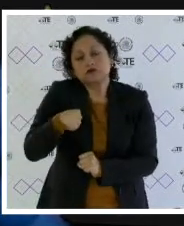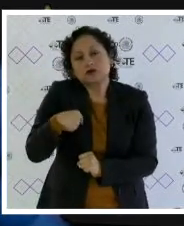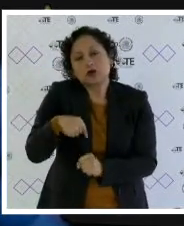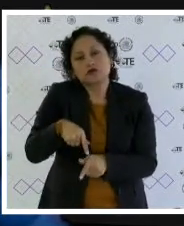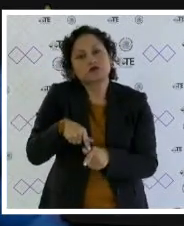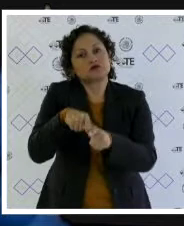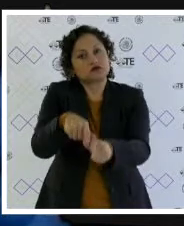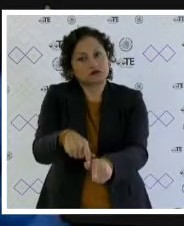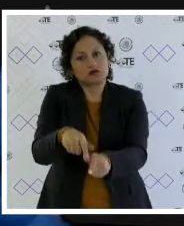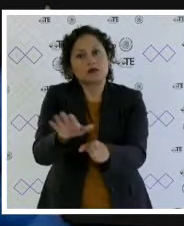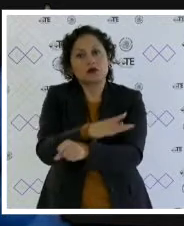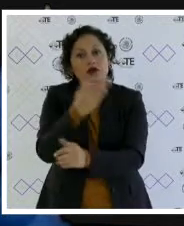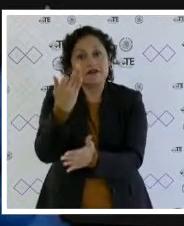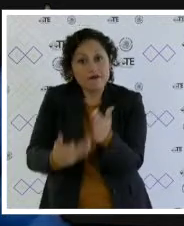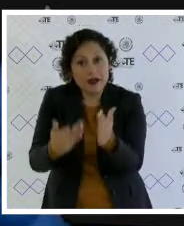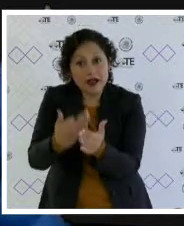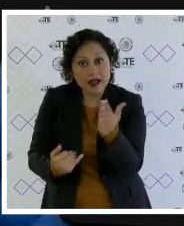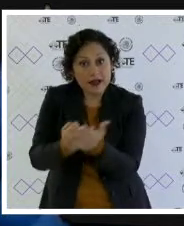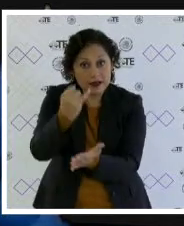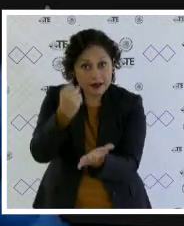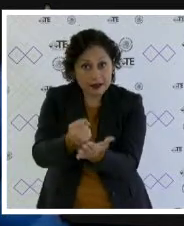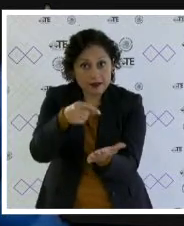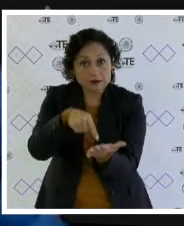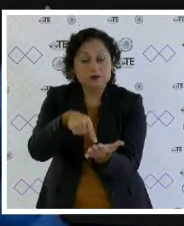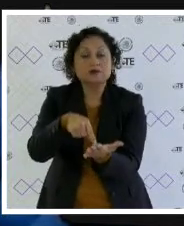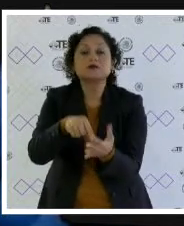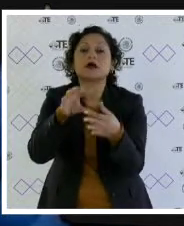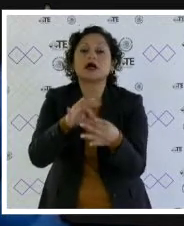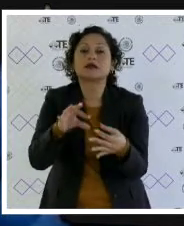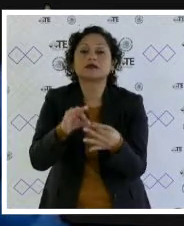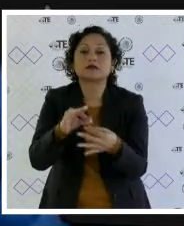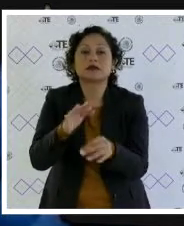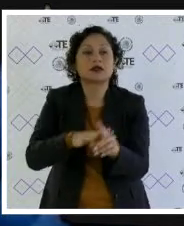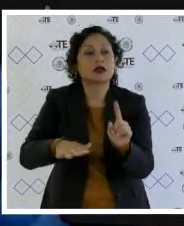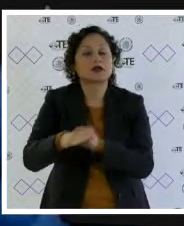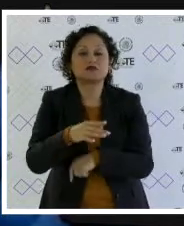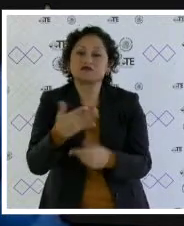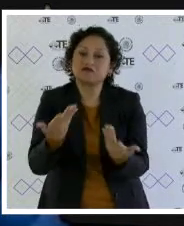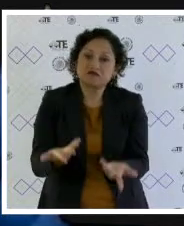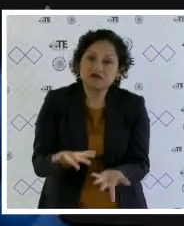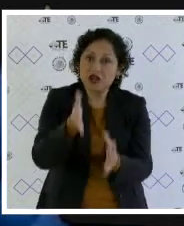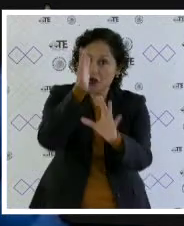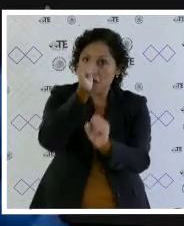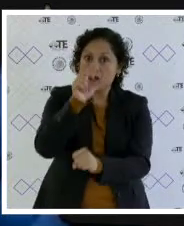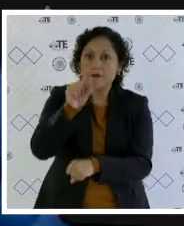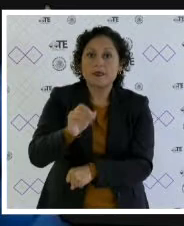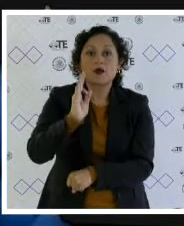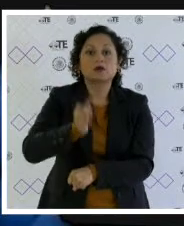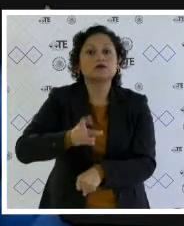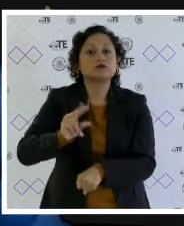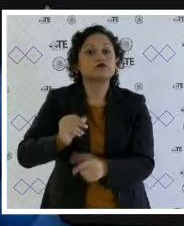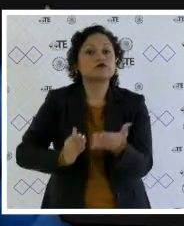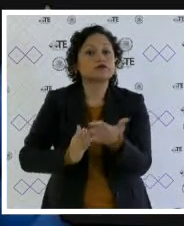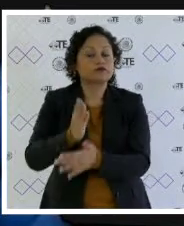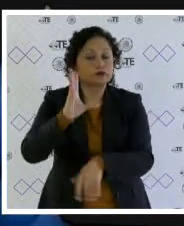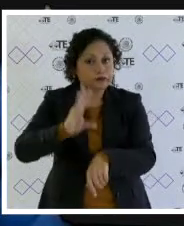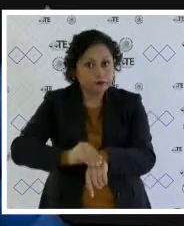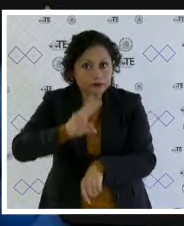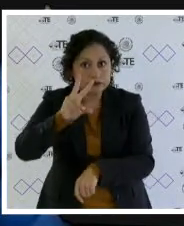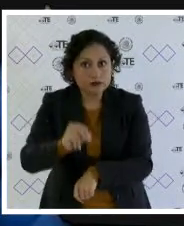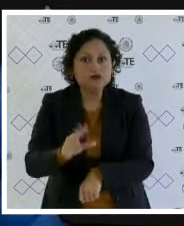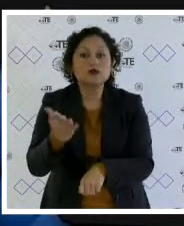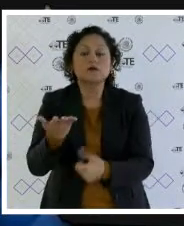no evidenció que existieran elementos suficientes para declarar inviable el proyecto de presupuesto participativo